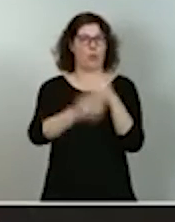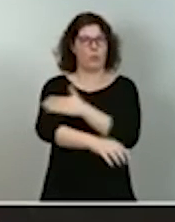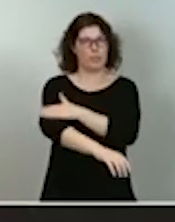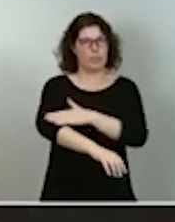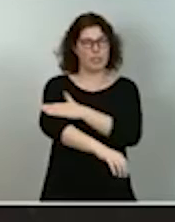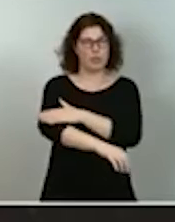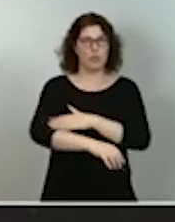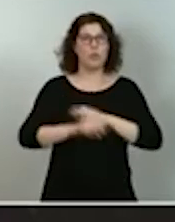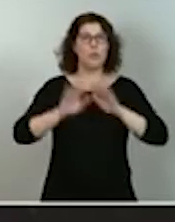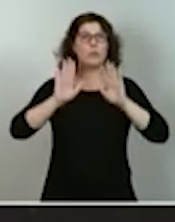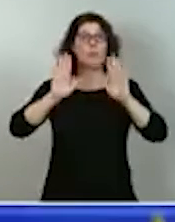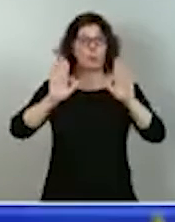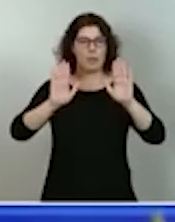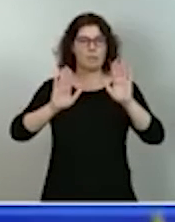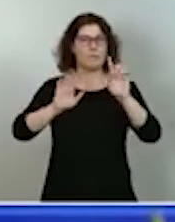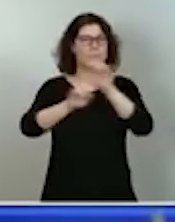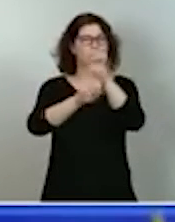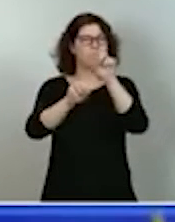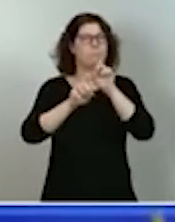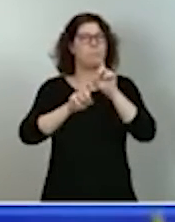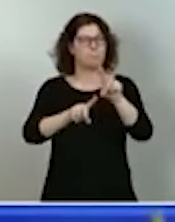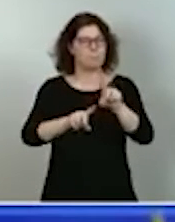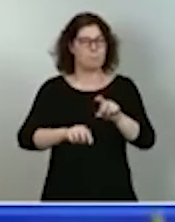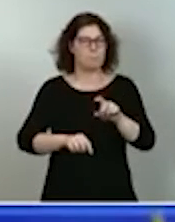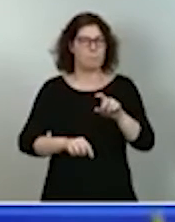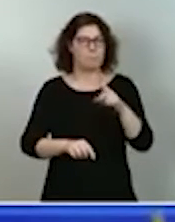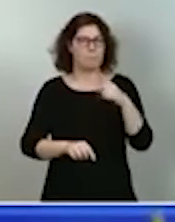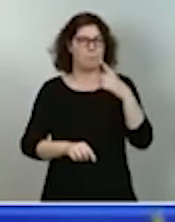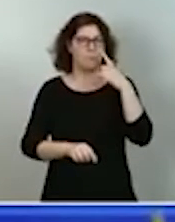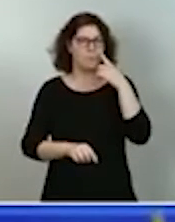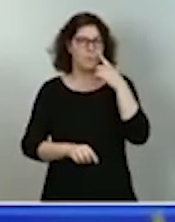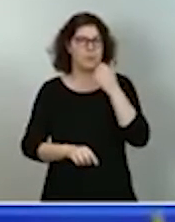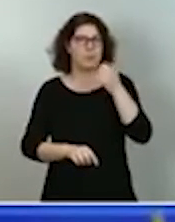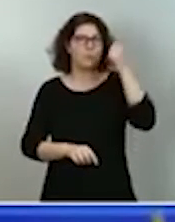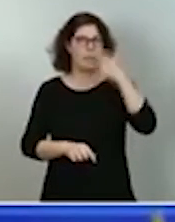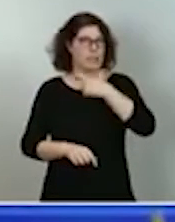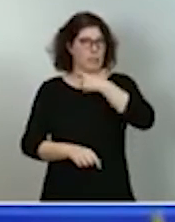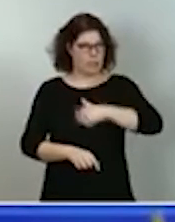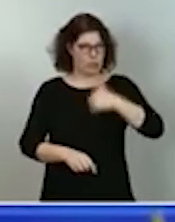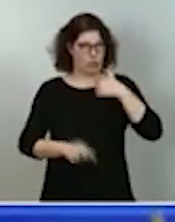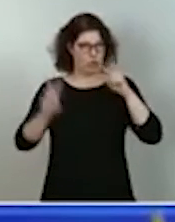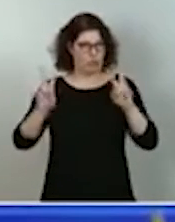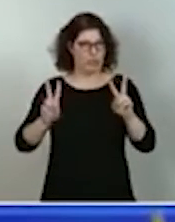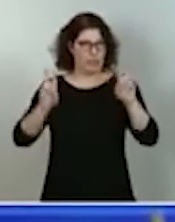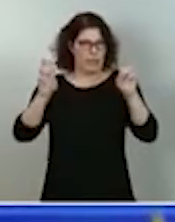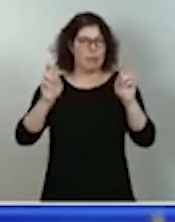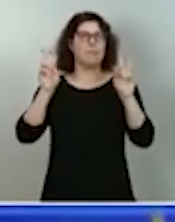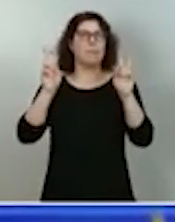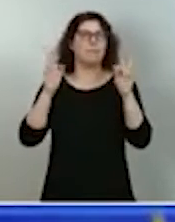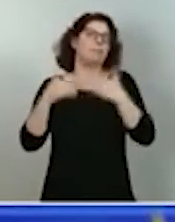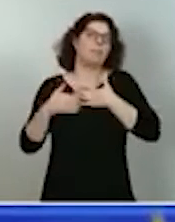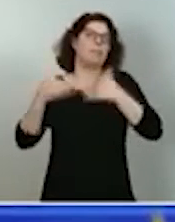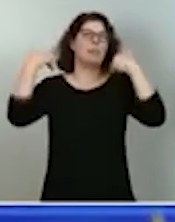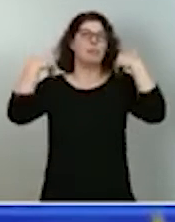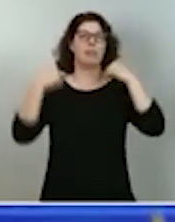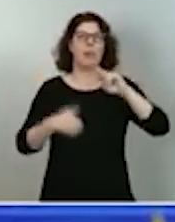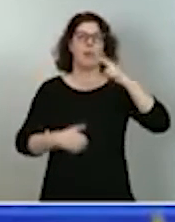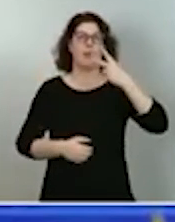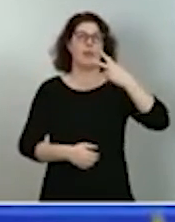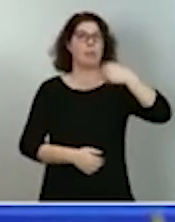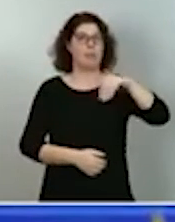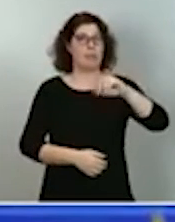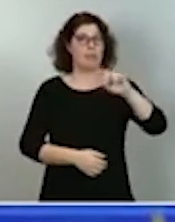que va a ocupar fundamentalmente a esta que les habla, a la responsabilidad de la vicepresidencia primera del Gobierno, es